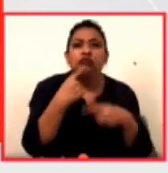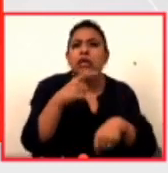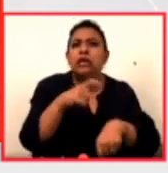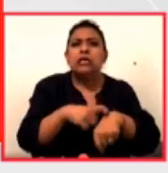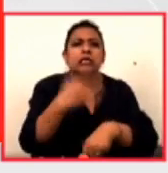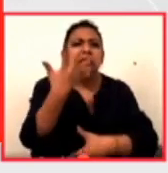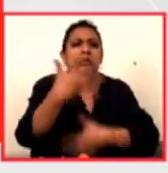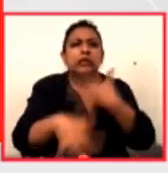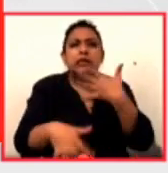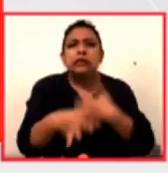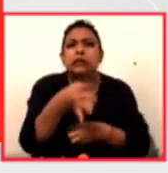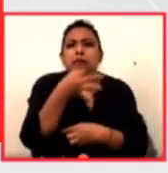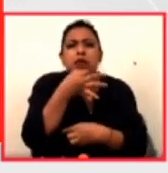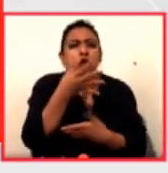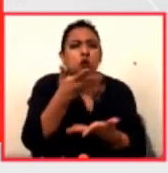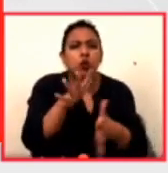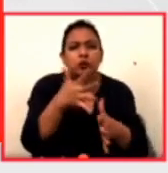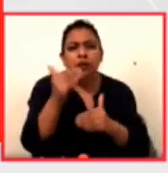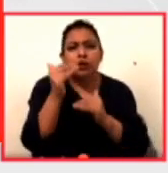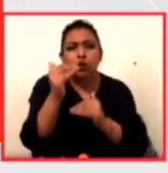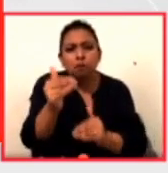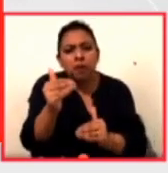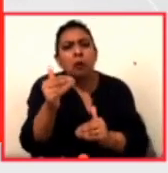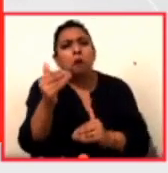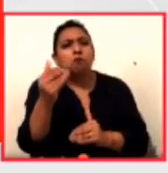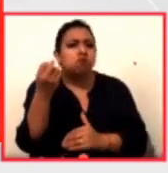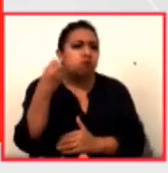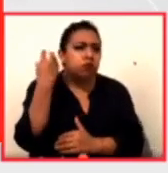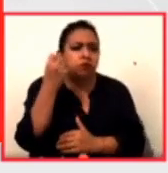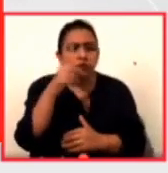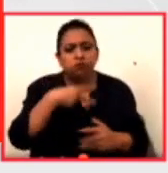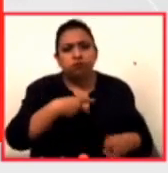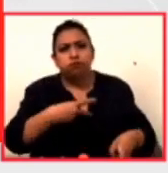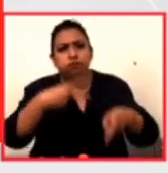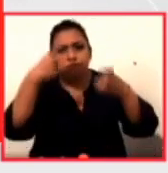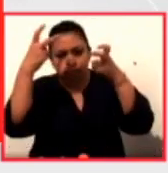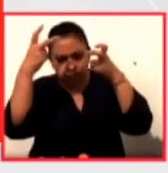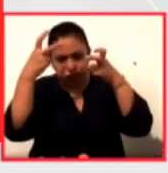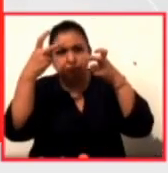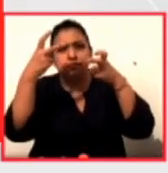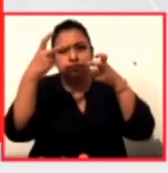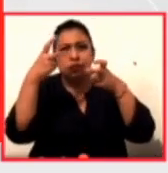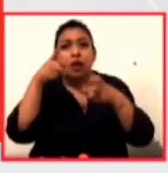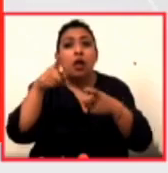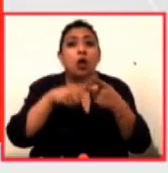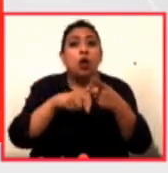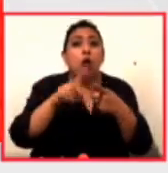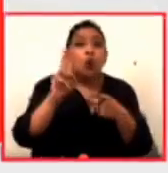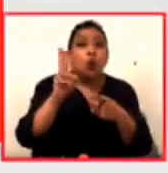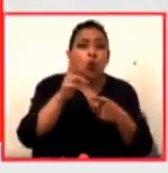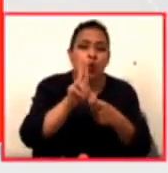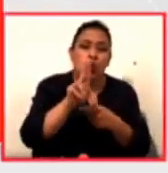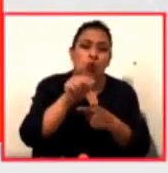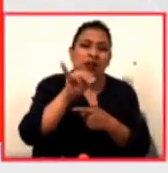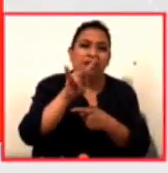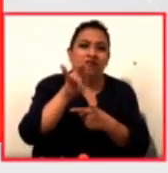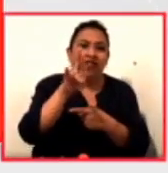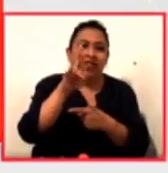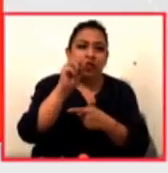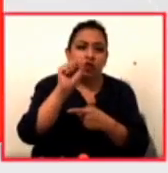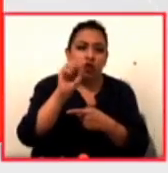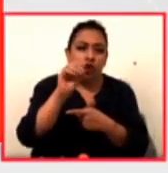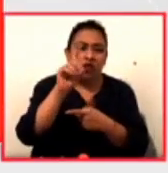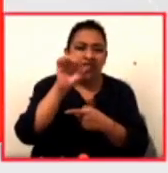aproximadamente que serán subidas a las redes sociales de Universo de Letras. El